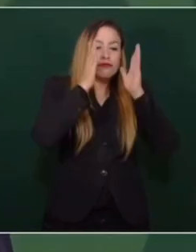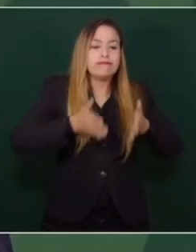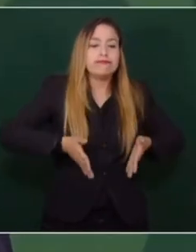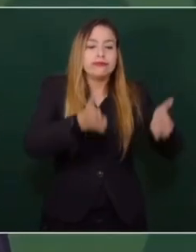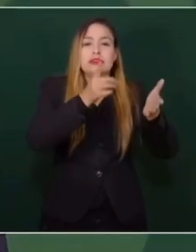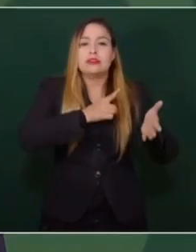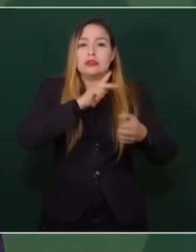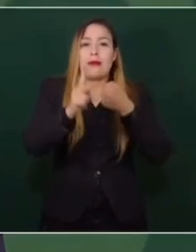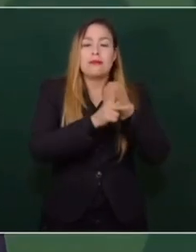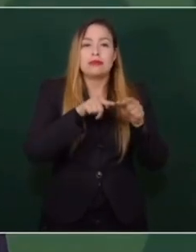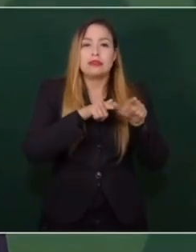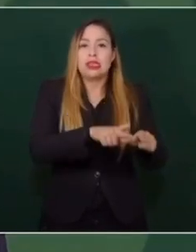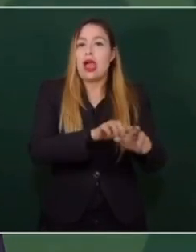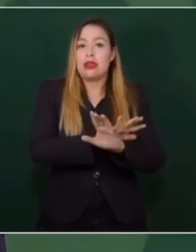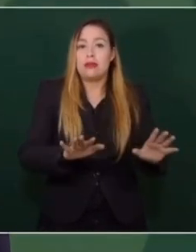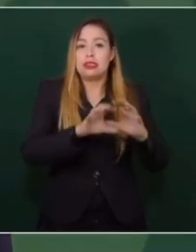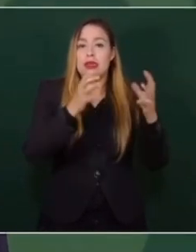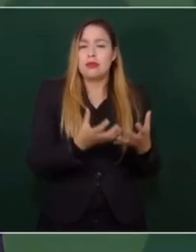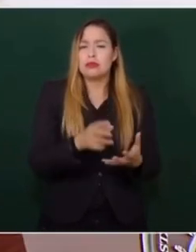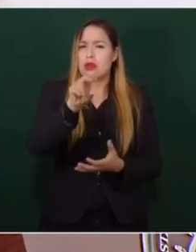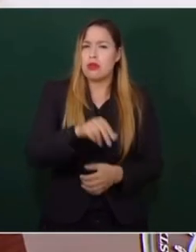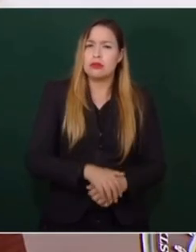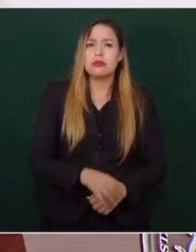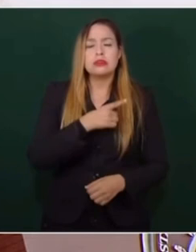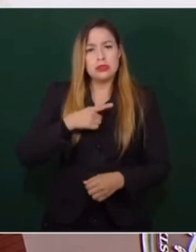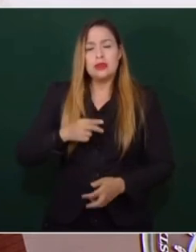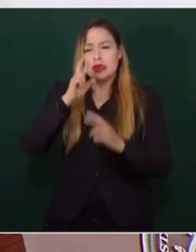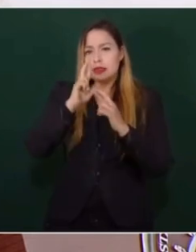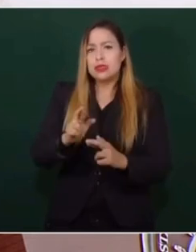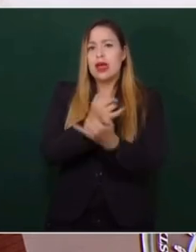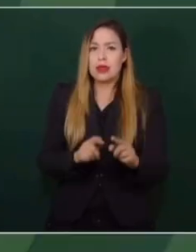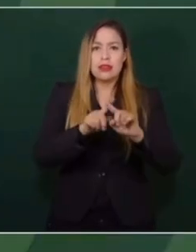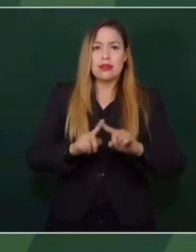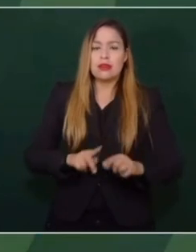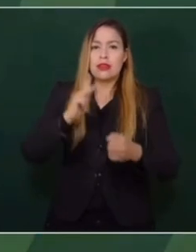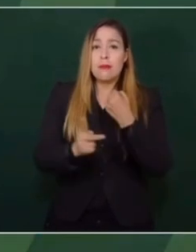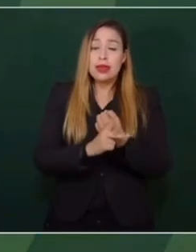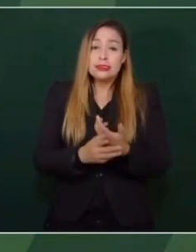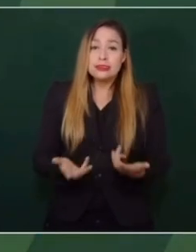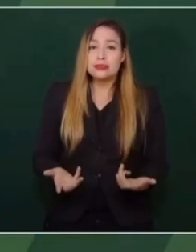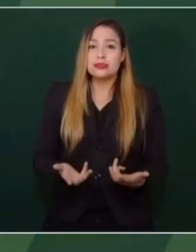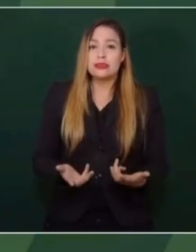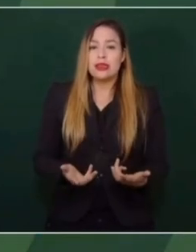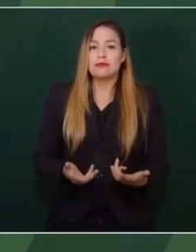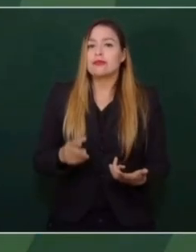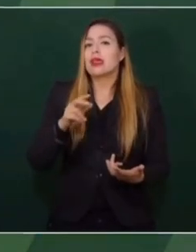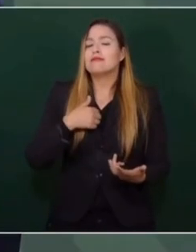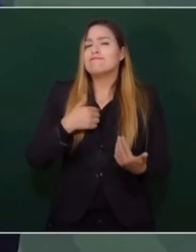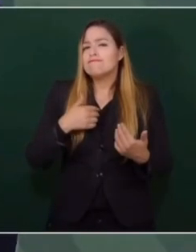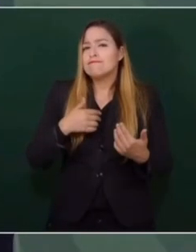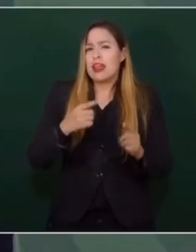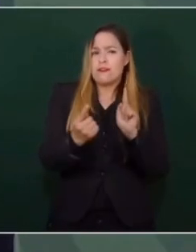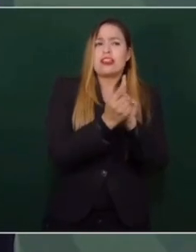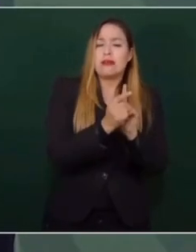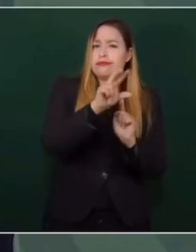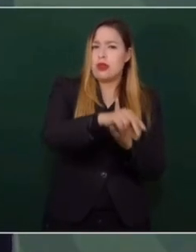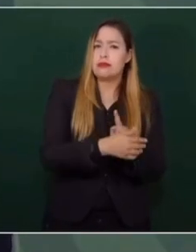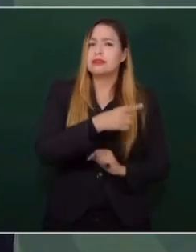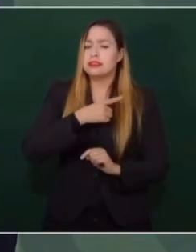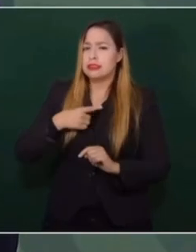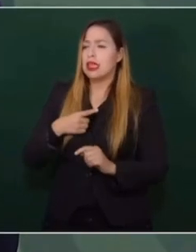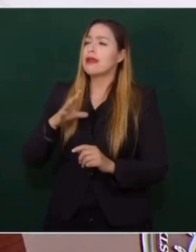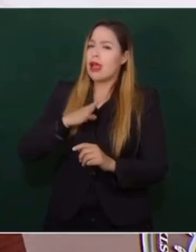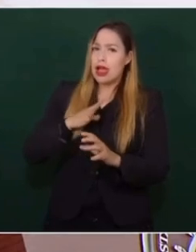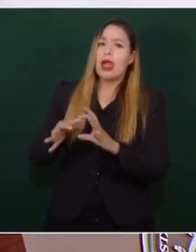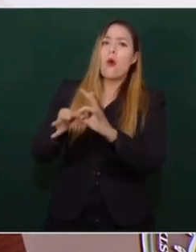que tenemos que respetar la independencia, la soberanía de cada país y que en vez de confrontarnos, tenemos que buscar la unidad de toda